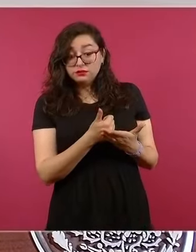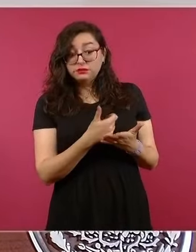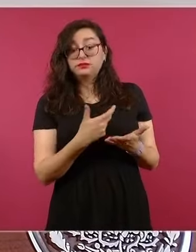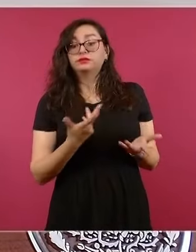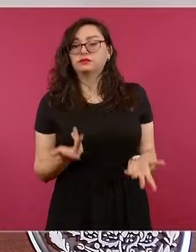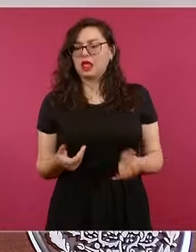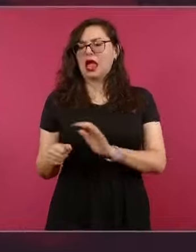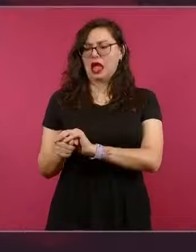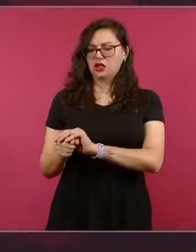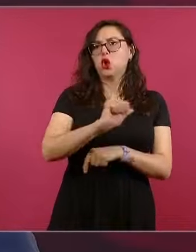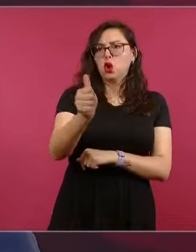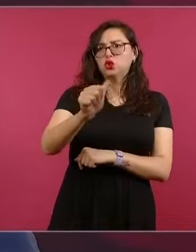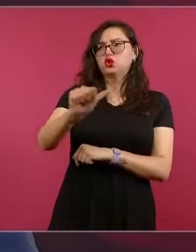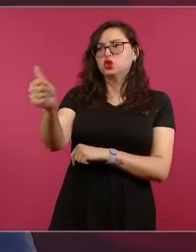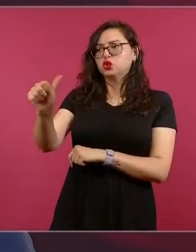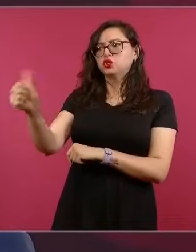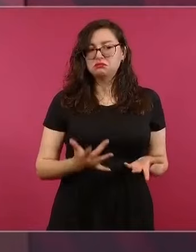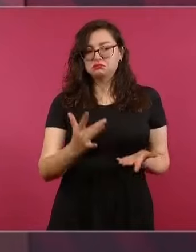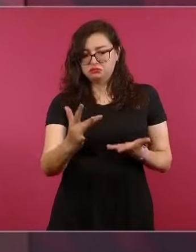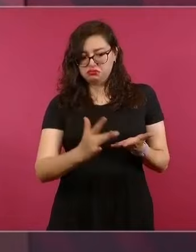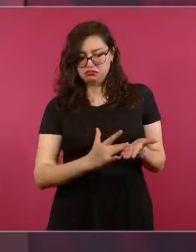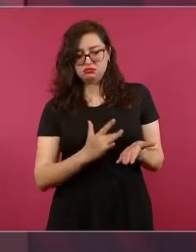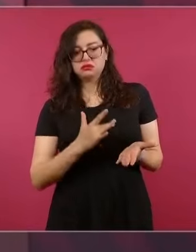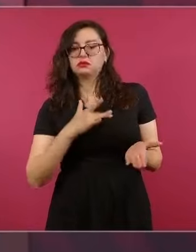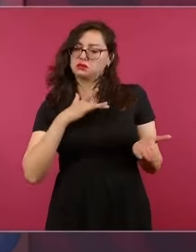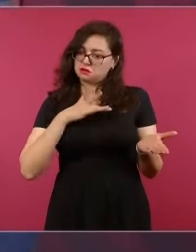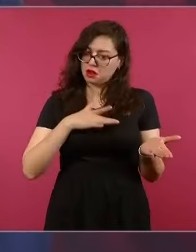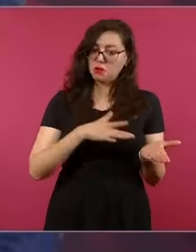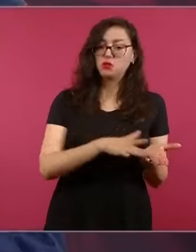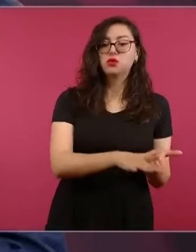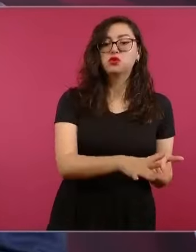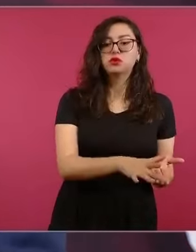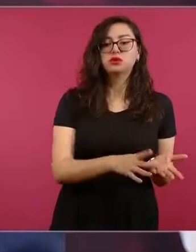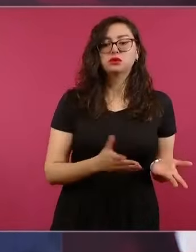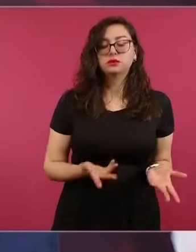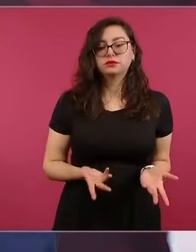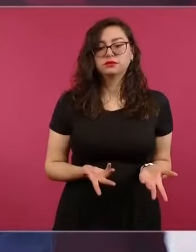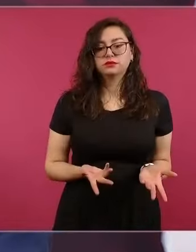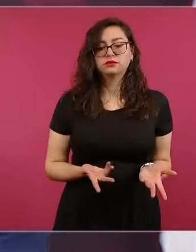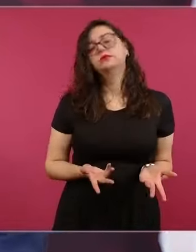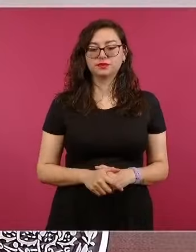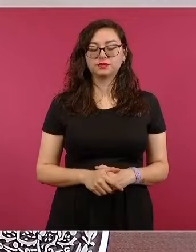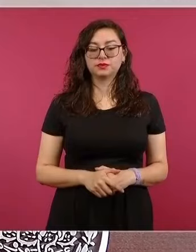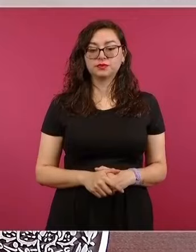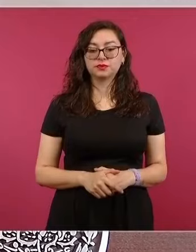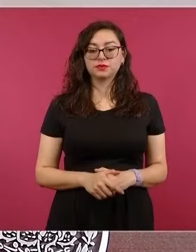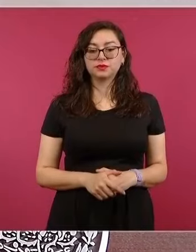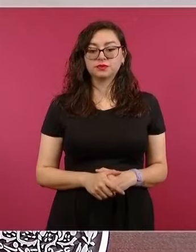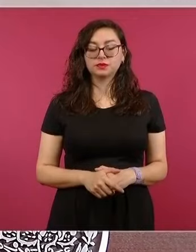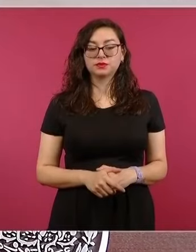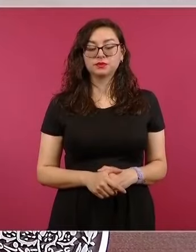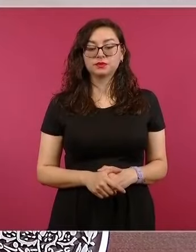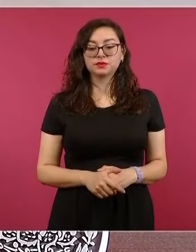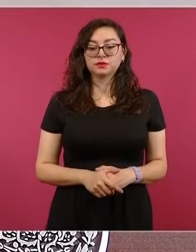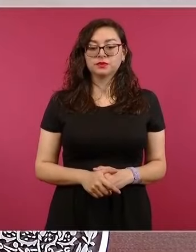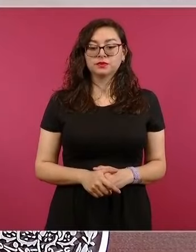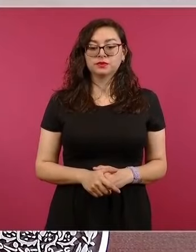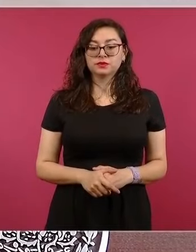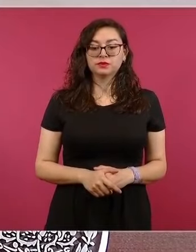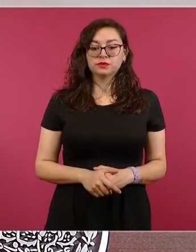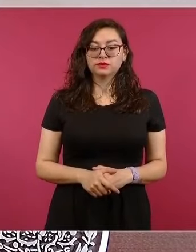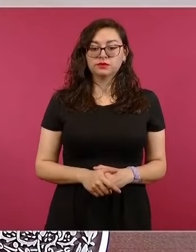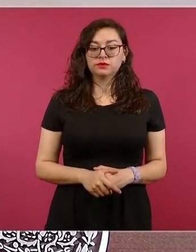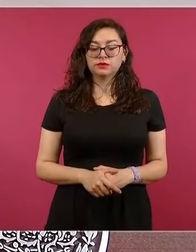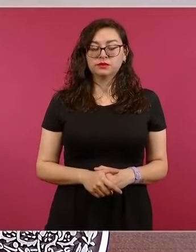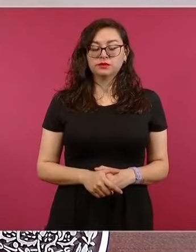Ayotzinapa y en otros casos, nos apoyen. Seguramente hay información en todos los